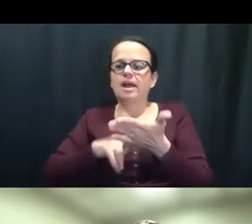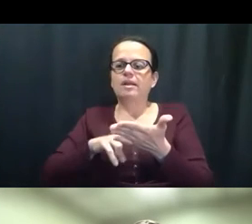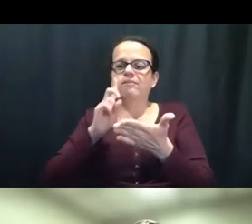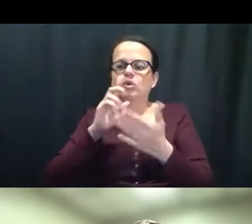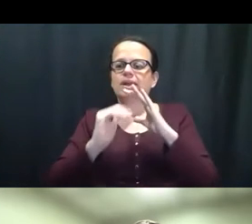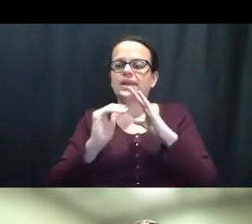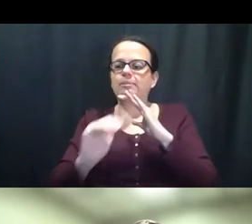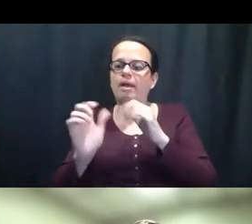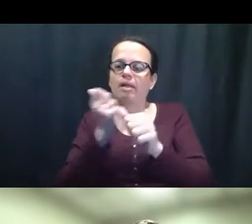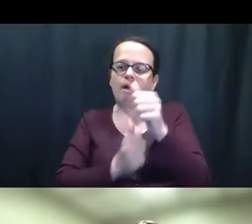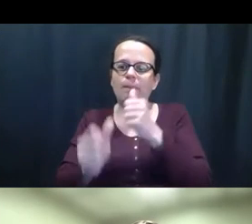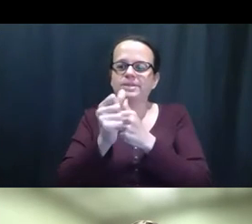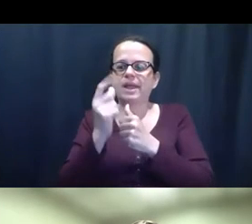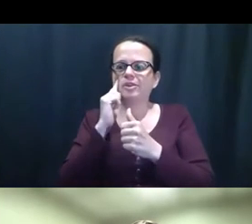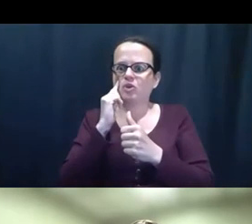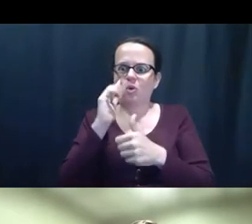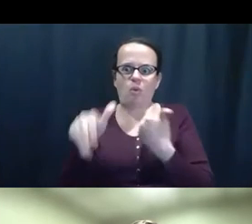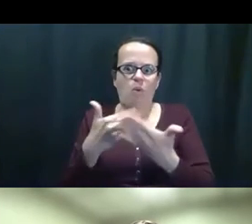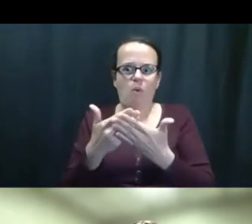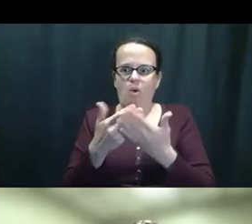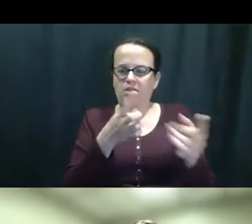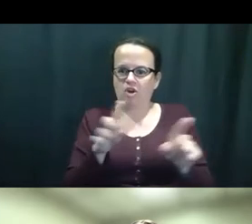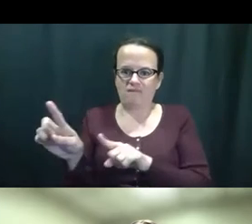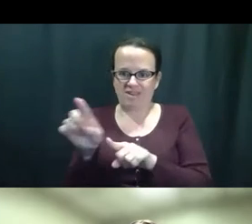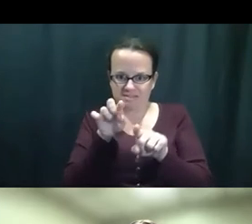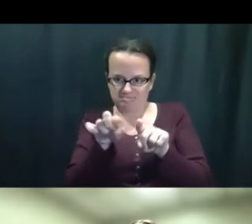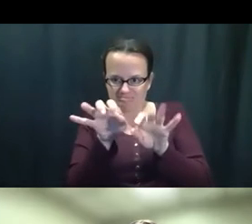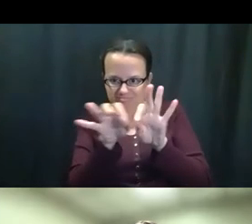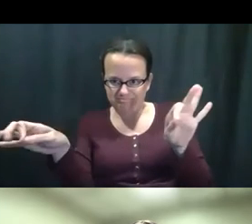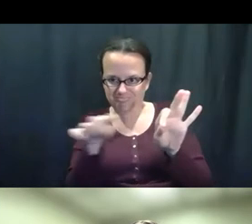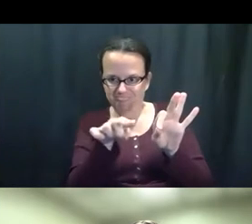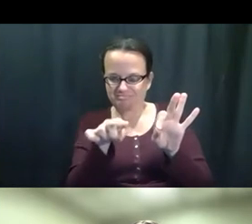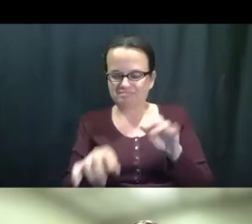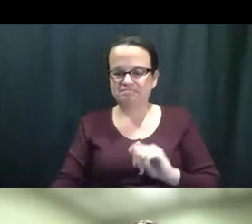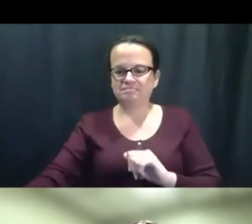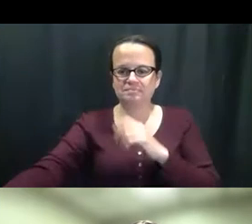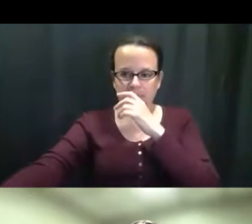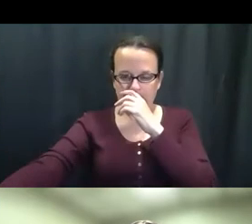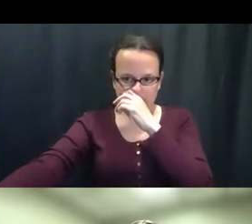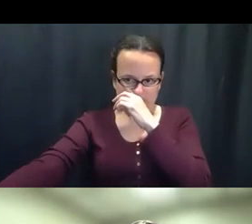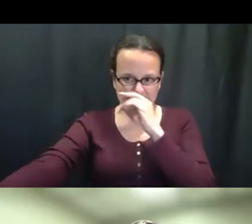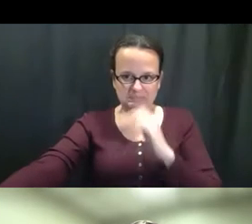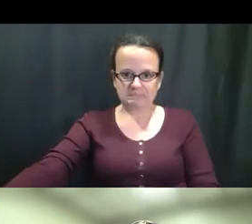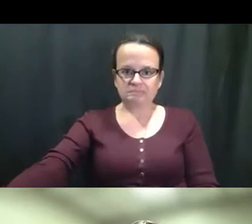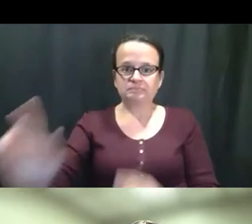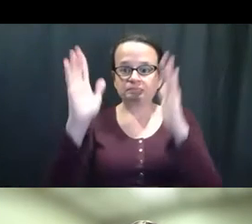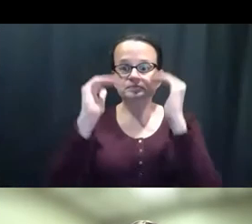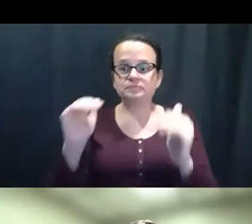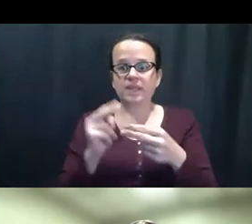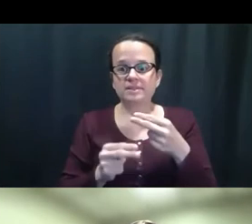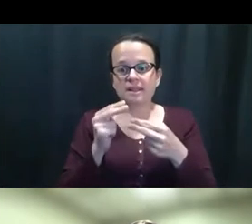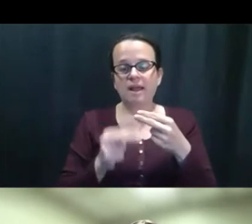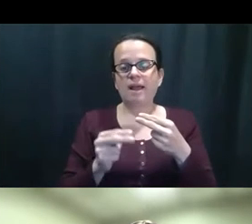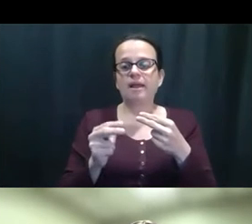disabilitiesinitiativethriveninitiative.org. Así que, entonces, ya, aquí también ven a